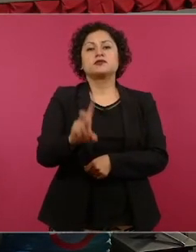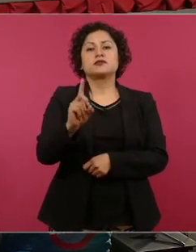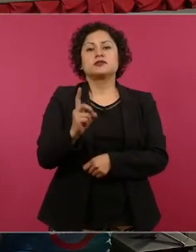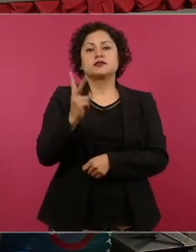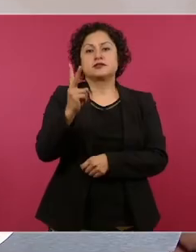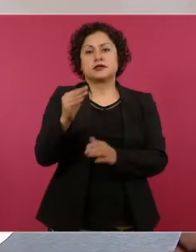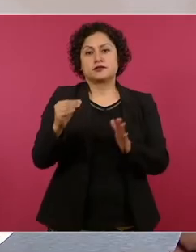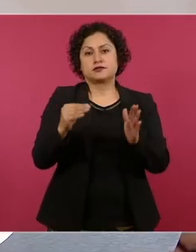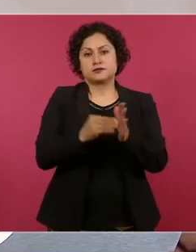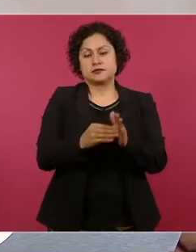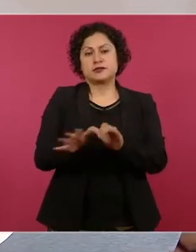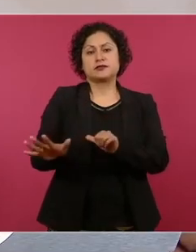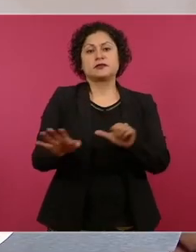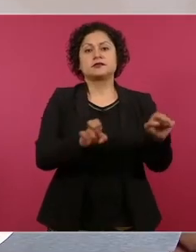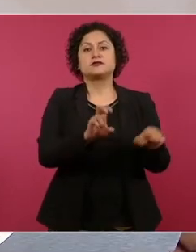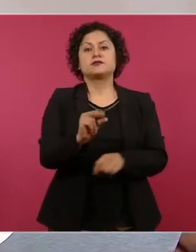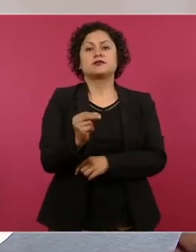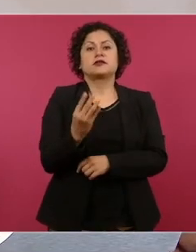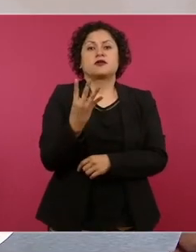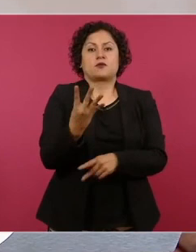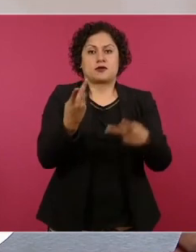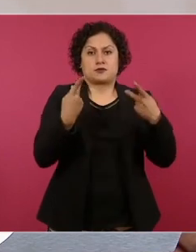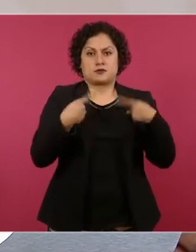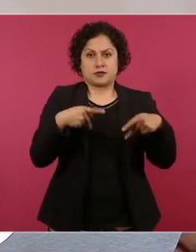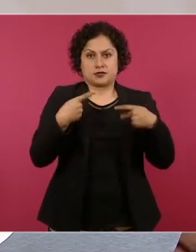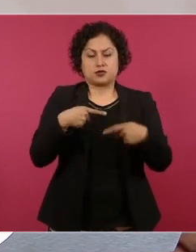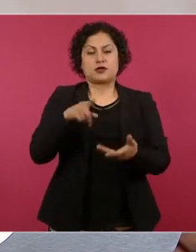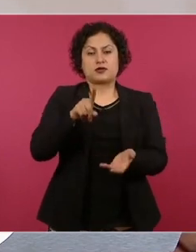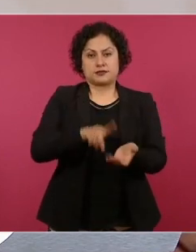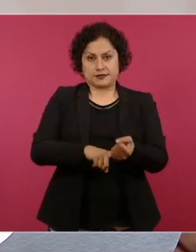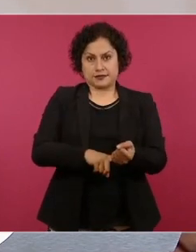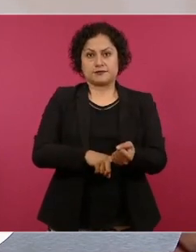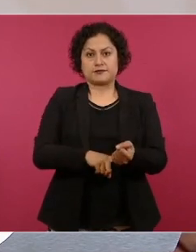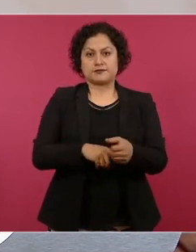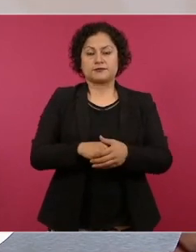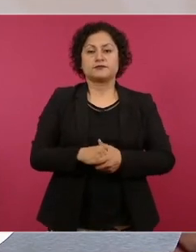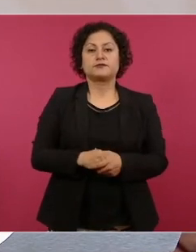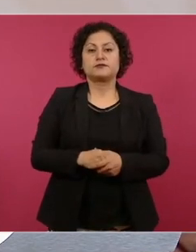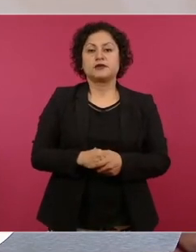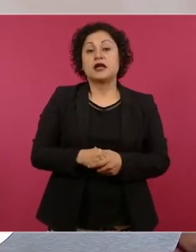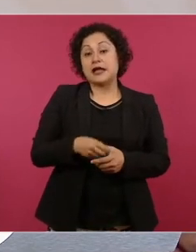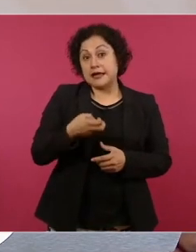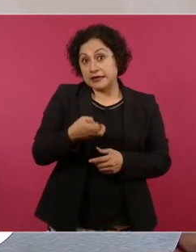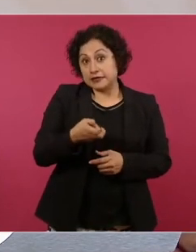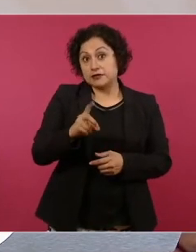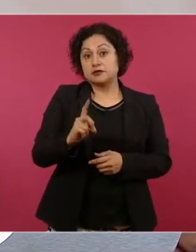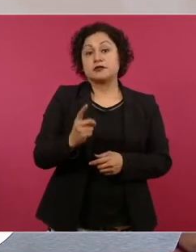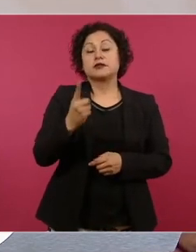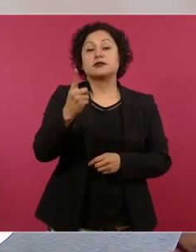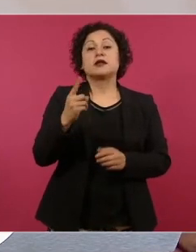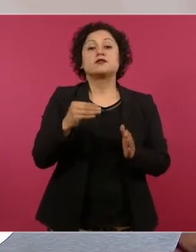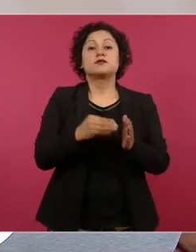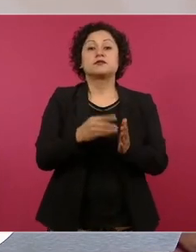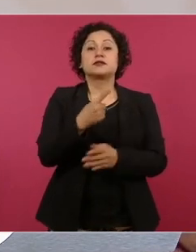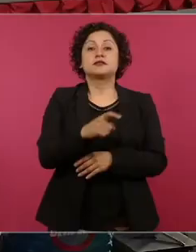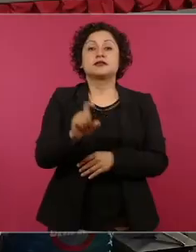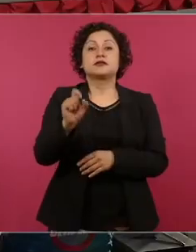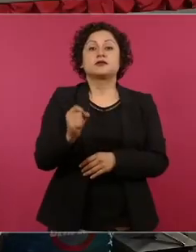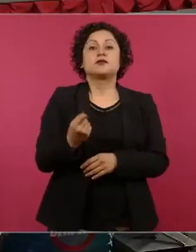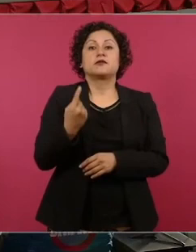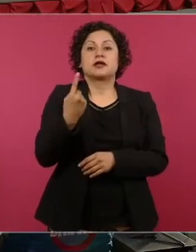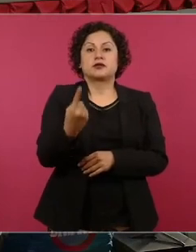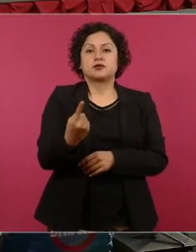mil 684 internos, de los cuales 31 mil 121, es decir,